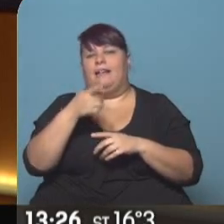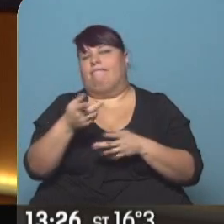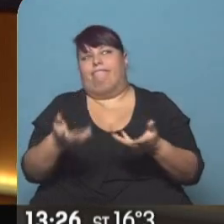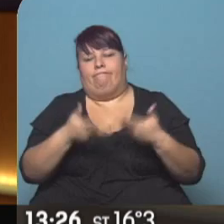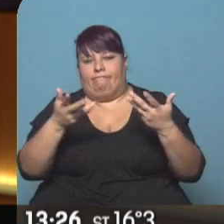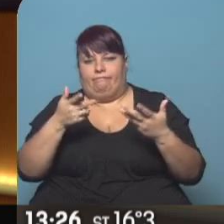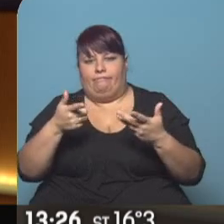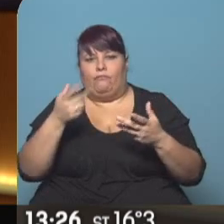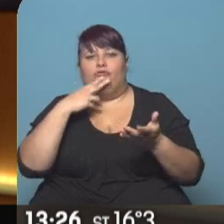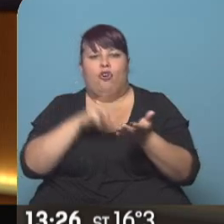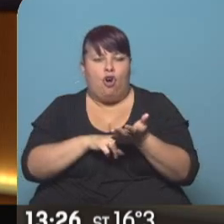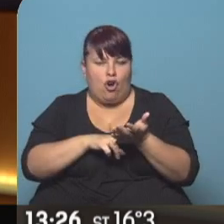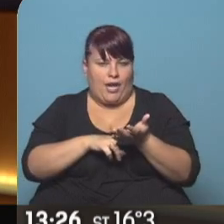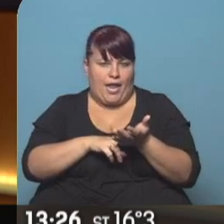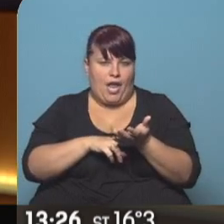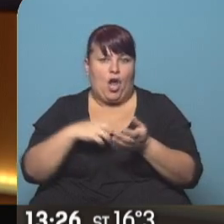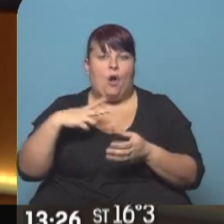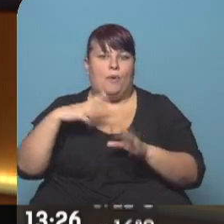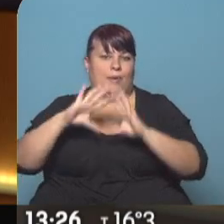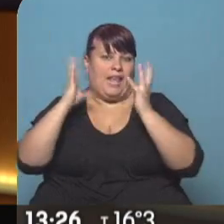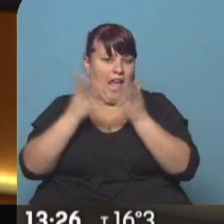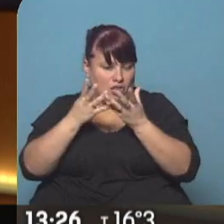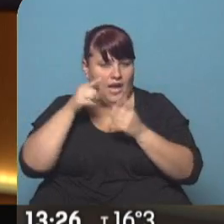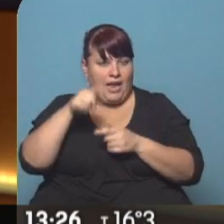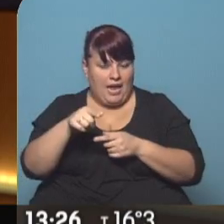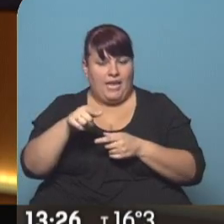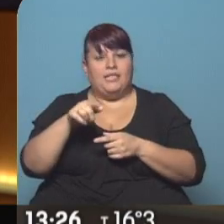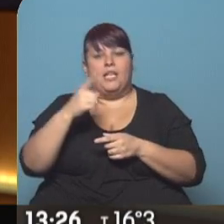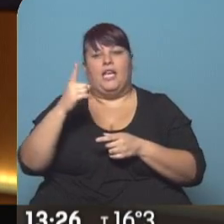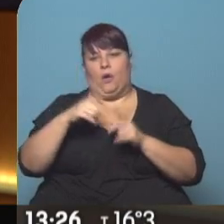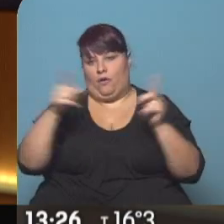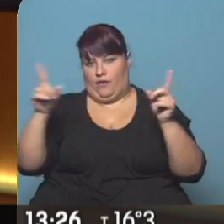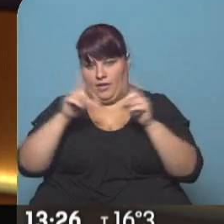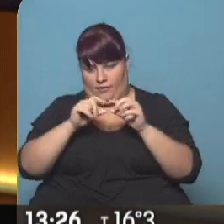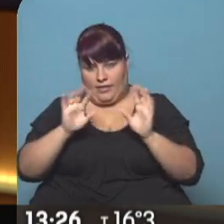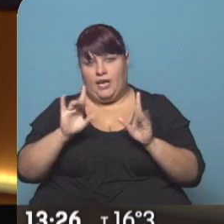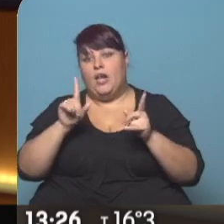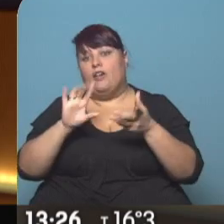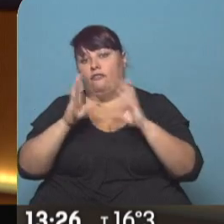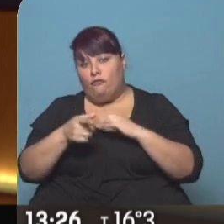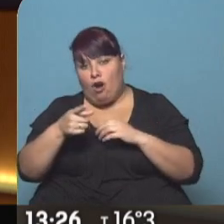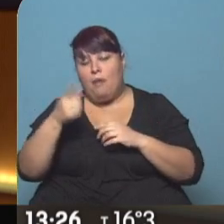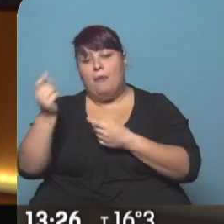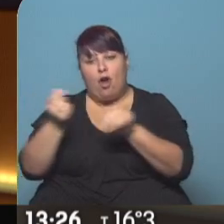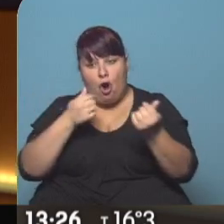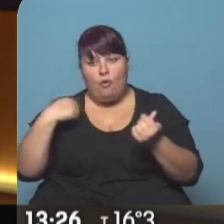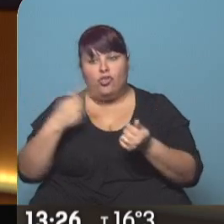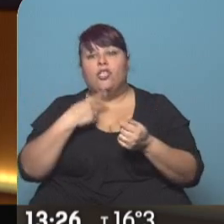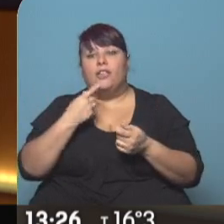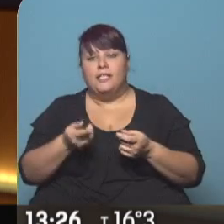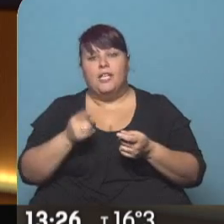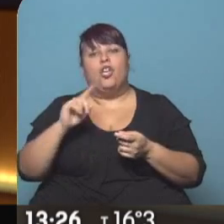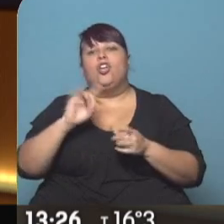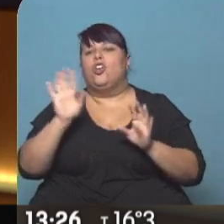un correo internacional, etcétera, eso tiene ese plazo. De esa manera, el consumidor, lo que nosotros decimos es,